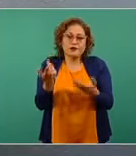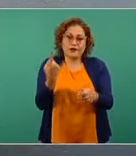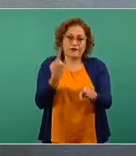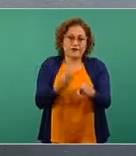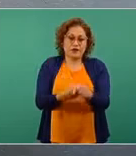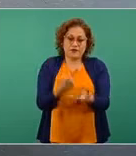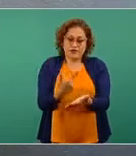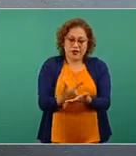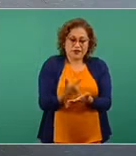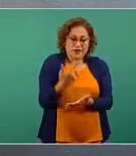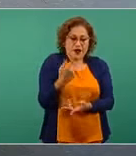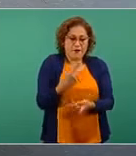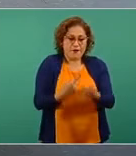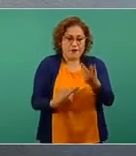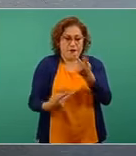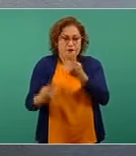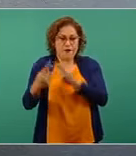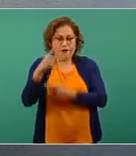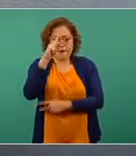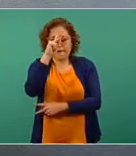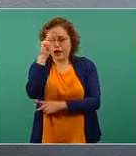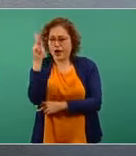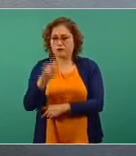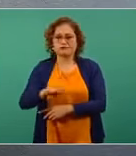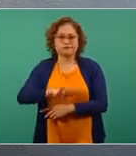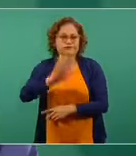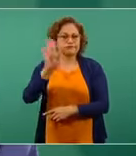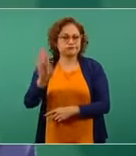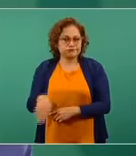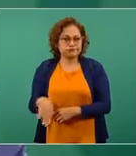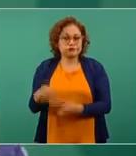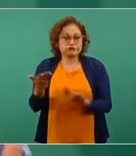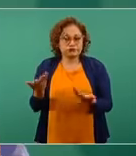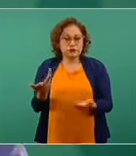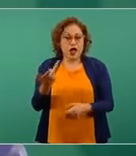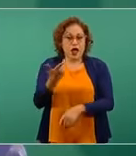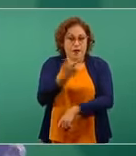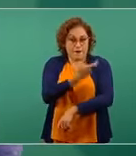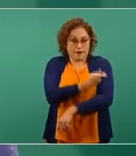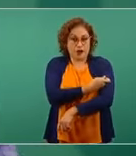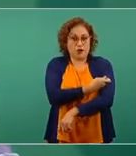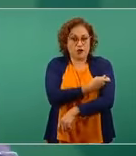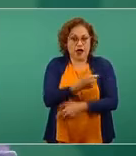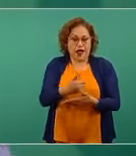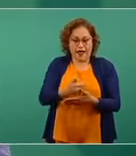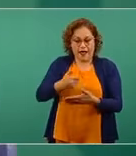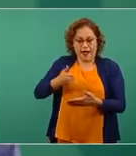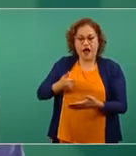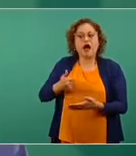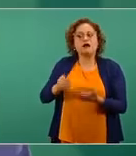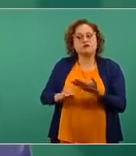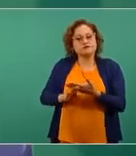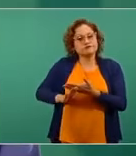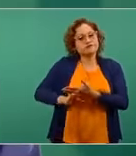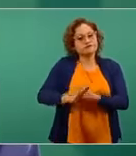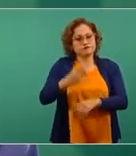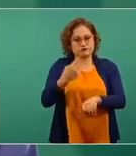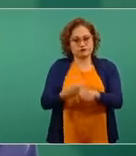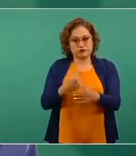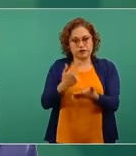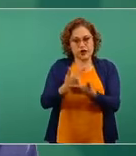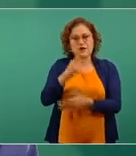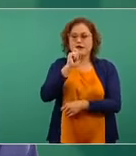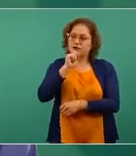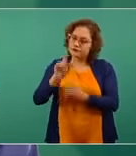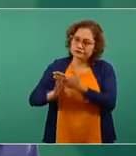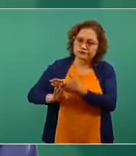la pérdida de vida. Entonces, las vacunas pueden proteger también contra eso. Cuando hablamos de, lo